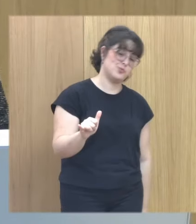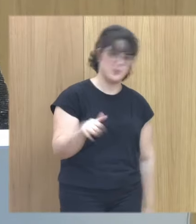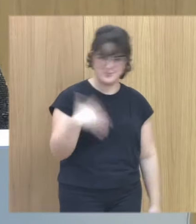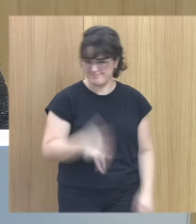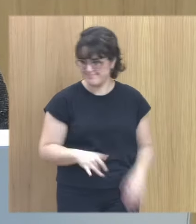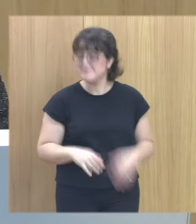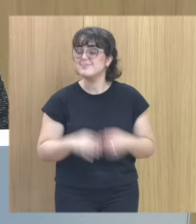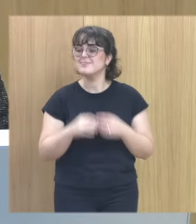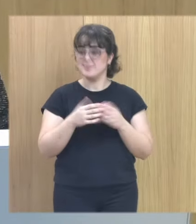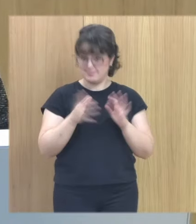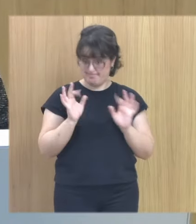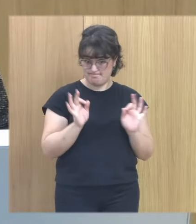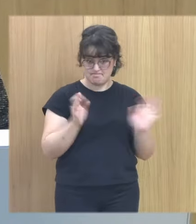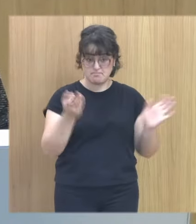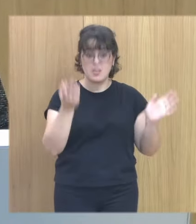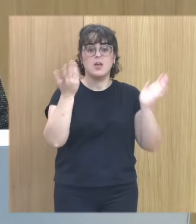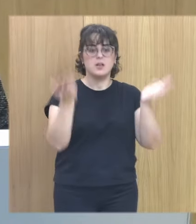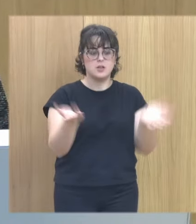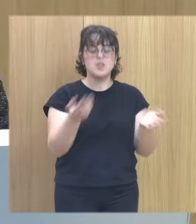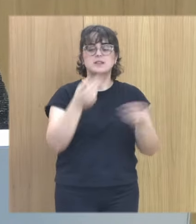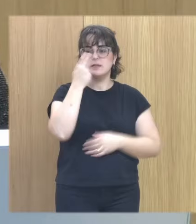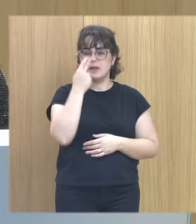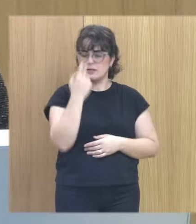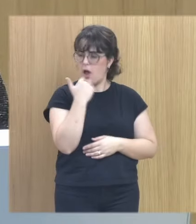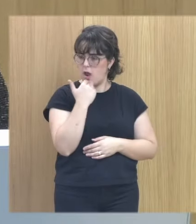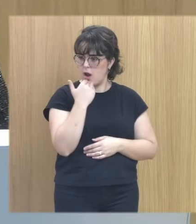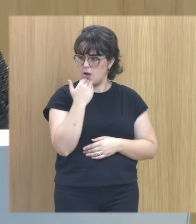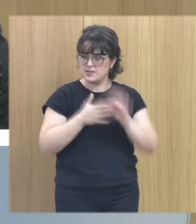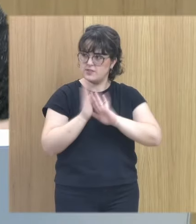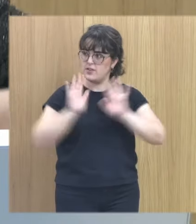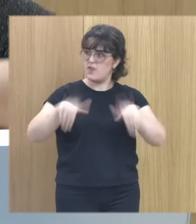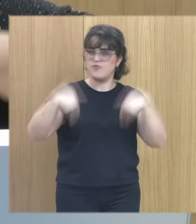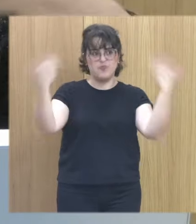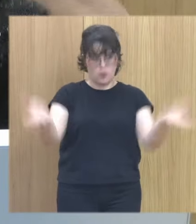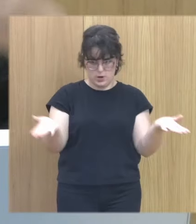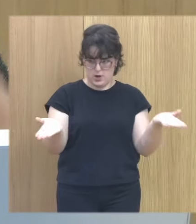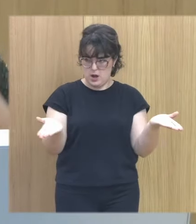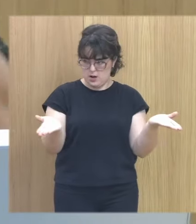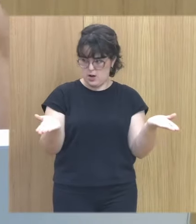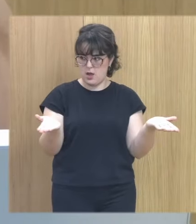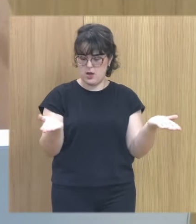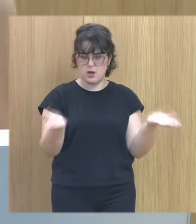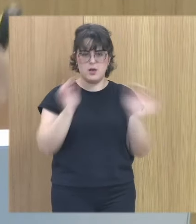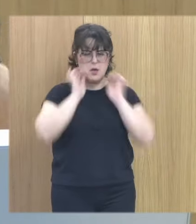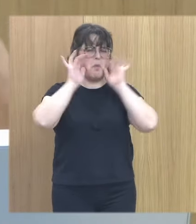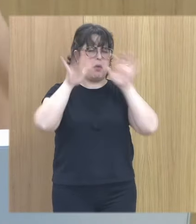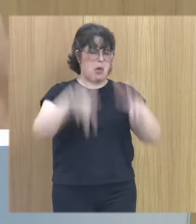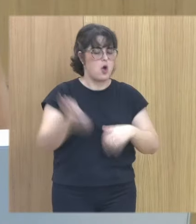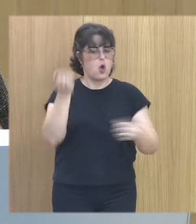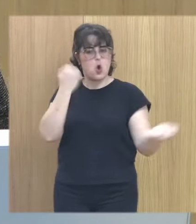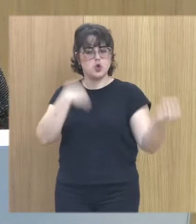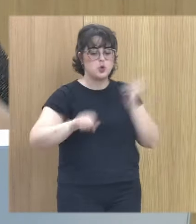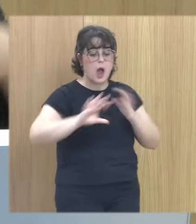mundo pero interesante elemento eso es externalizar externalizar es llevar la conducta